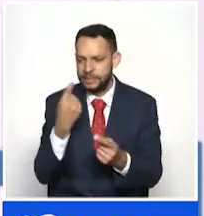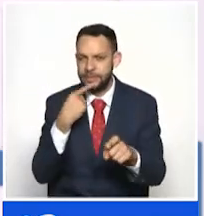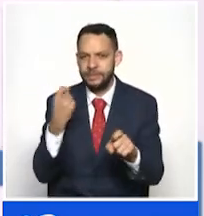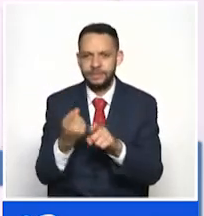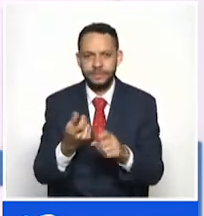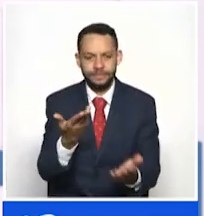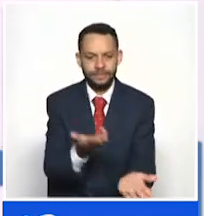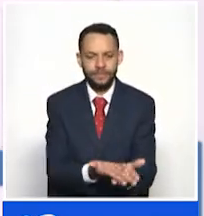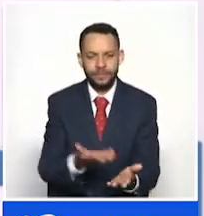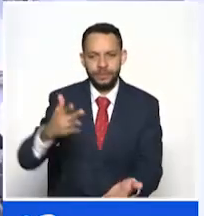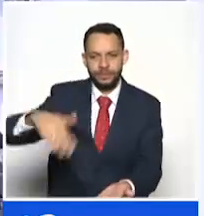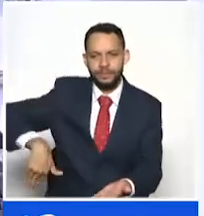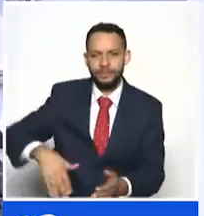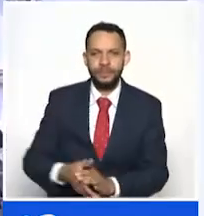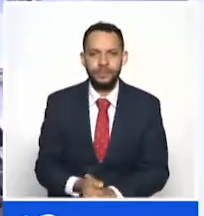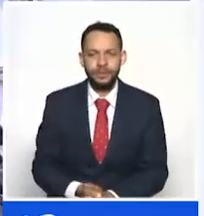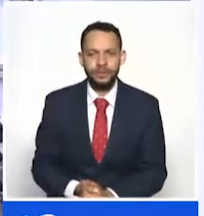sector